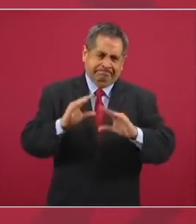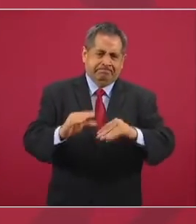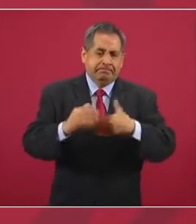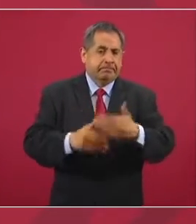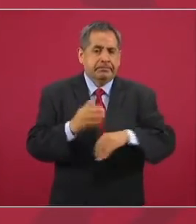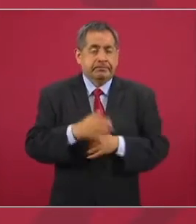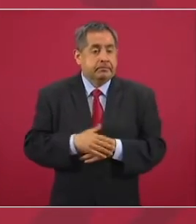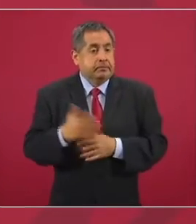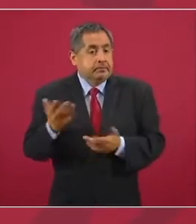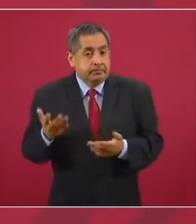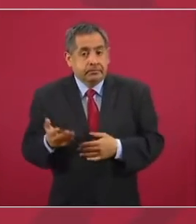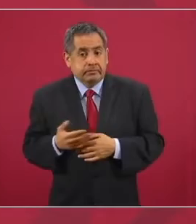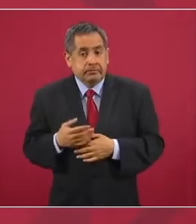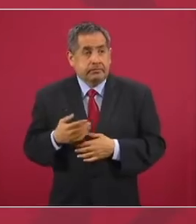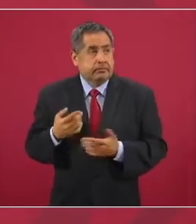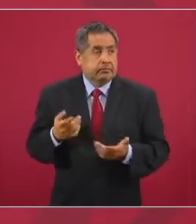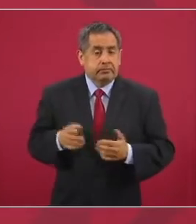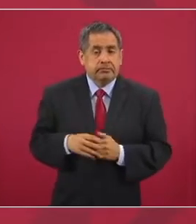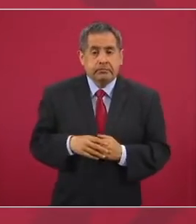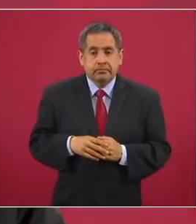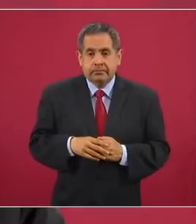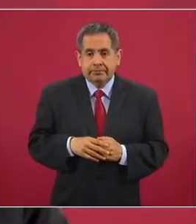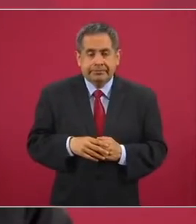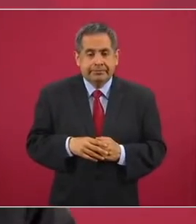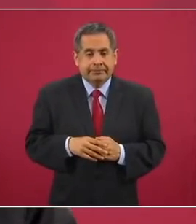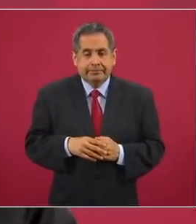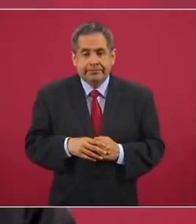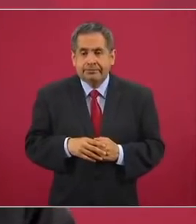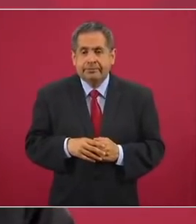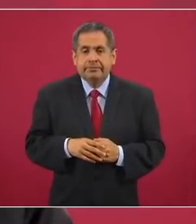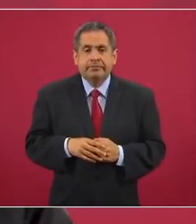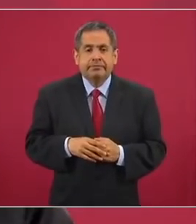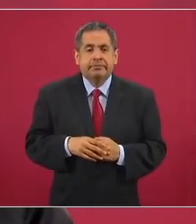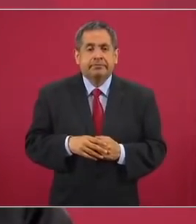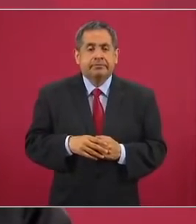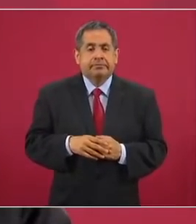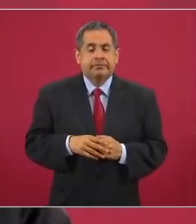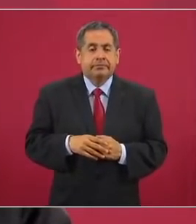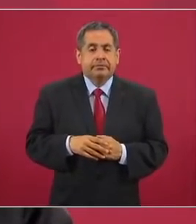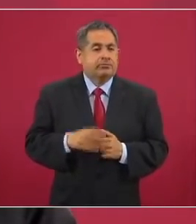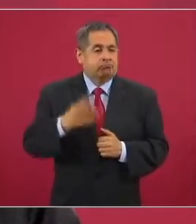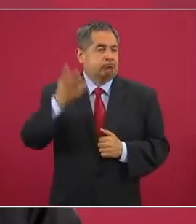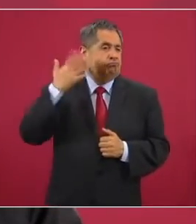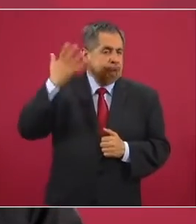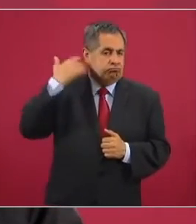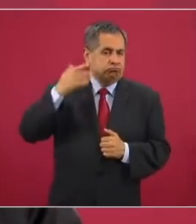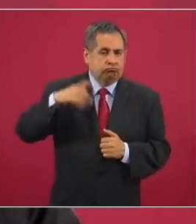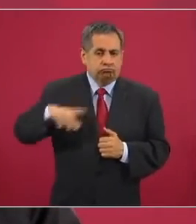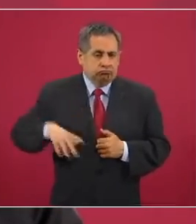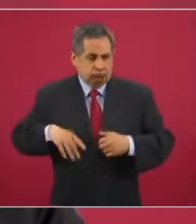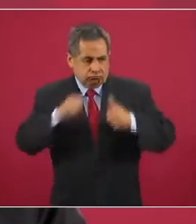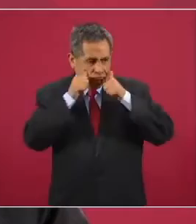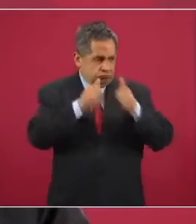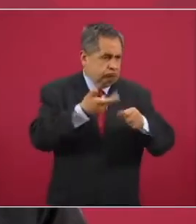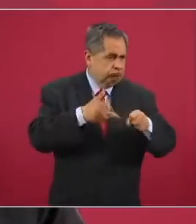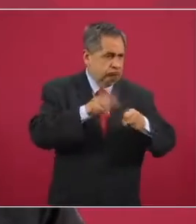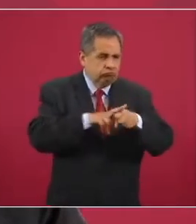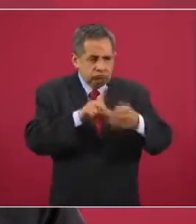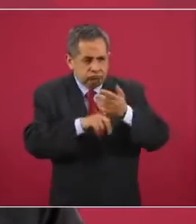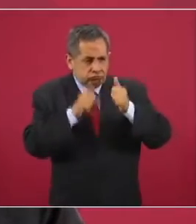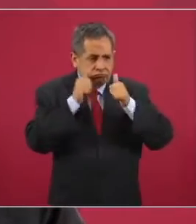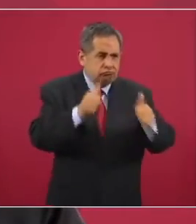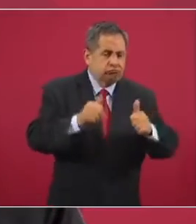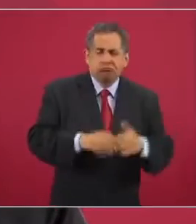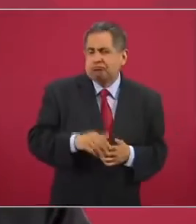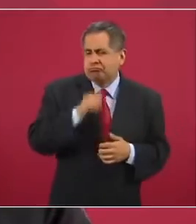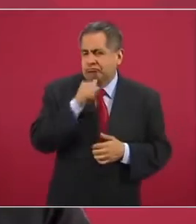la desatención durante todo el